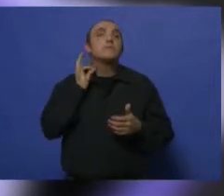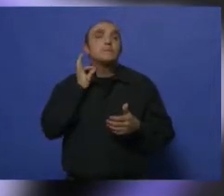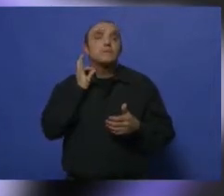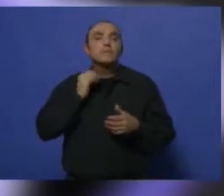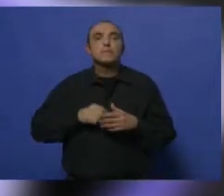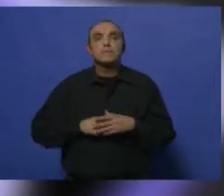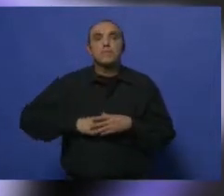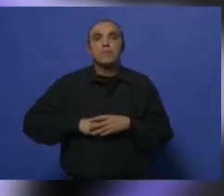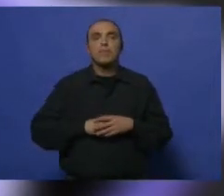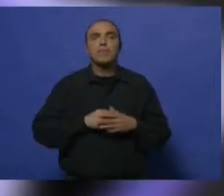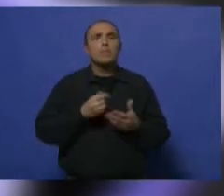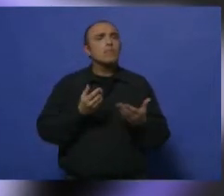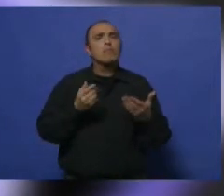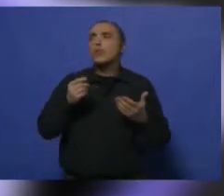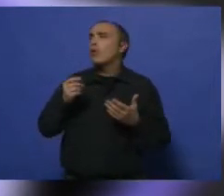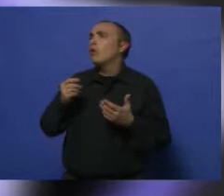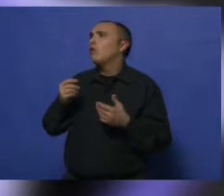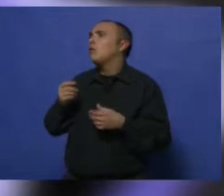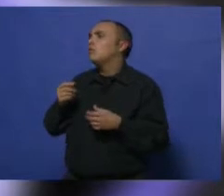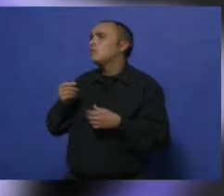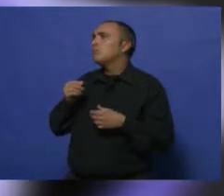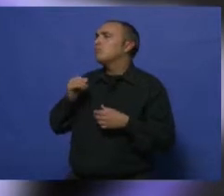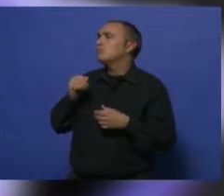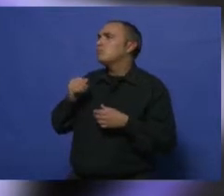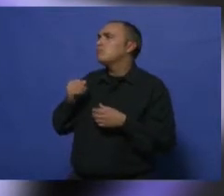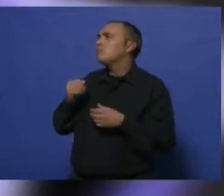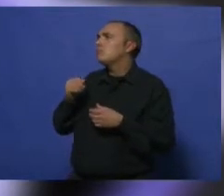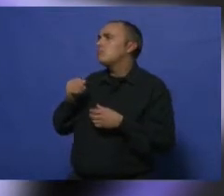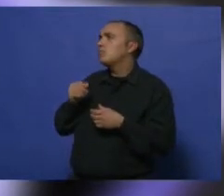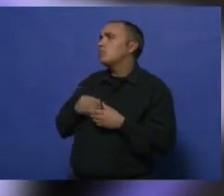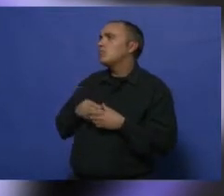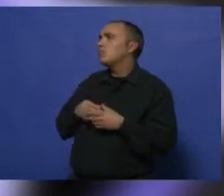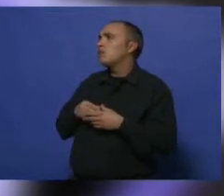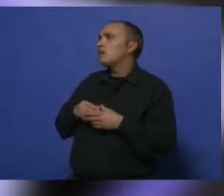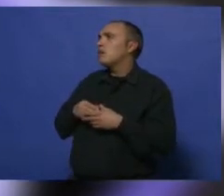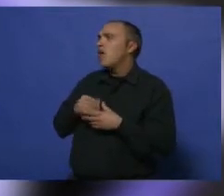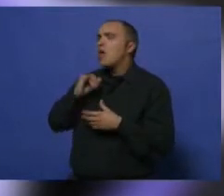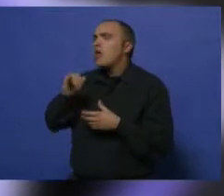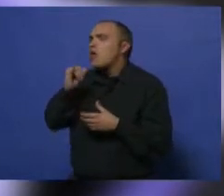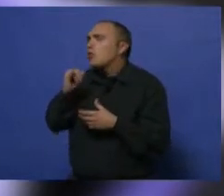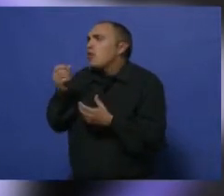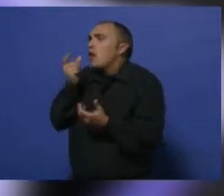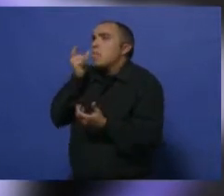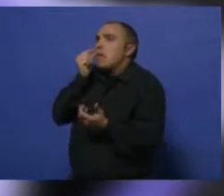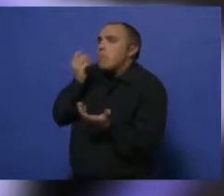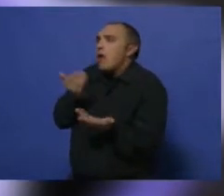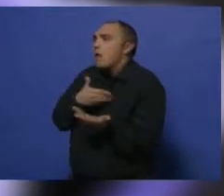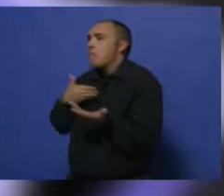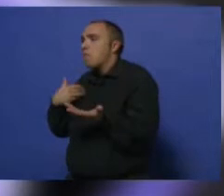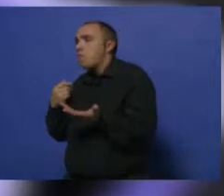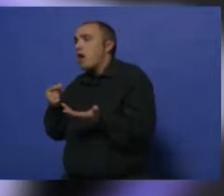¿qué le decimos al papá, a la mamá, que puede llegar a una guardia, por ejemplo, esta noche? Ustedes han